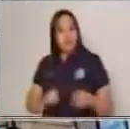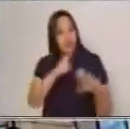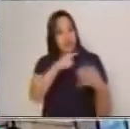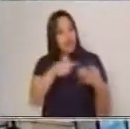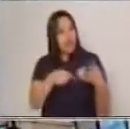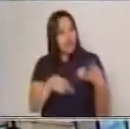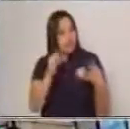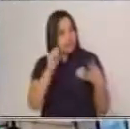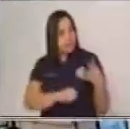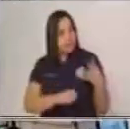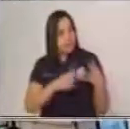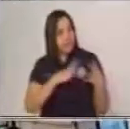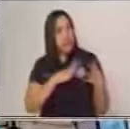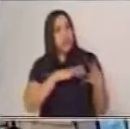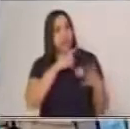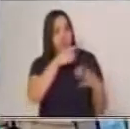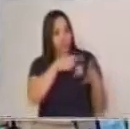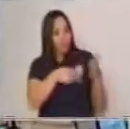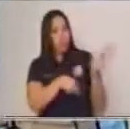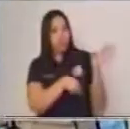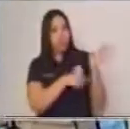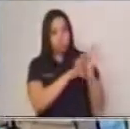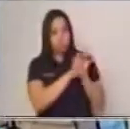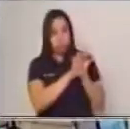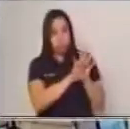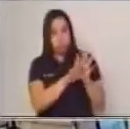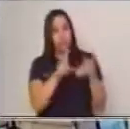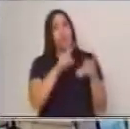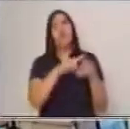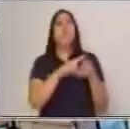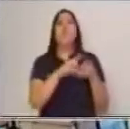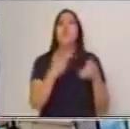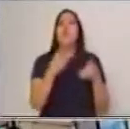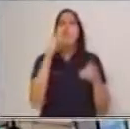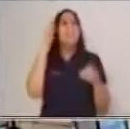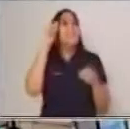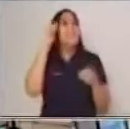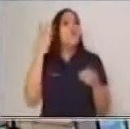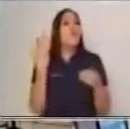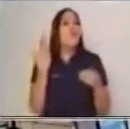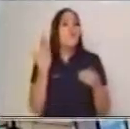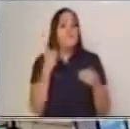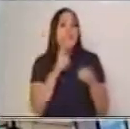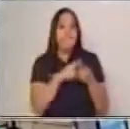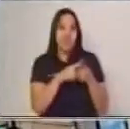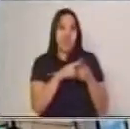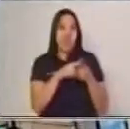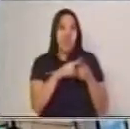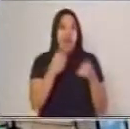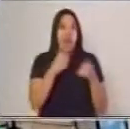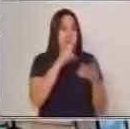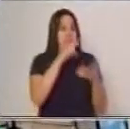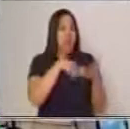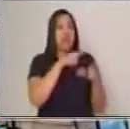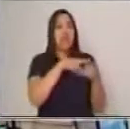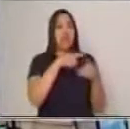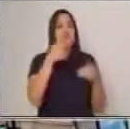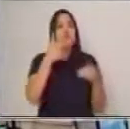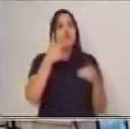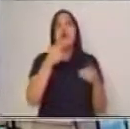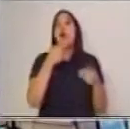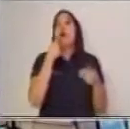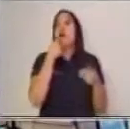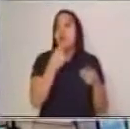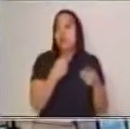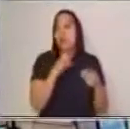de texto que nosotros les pudimos dar a ejemplificar. Número uno, vamos a ver si ustedes se acuerdan. Texto argumentativo, perfecto.